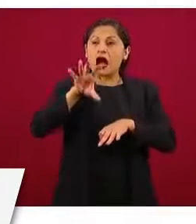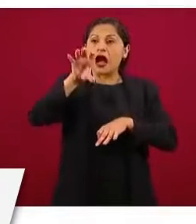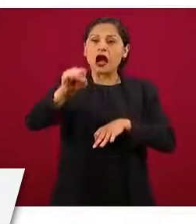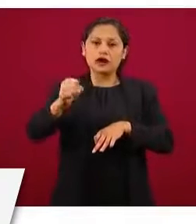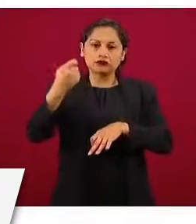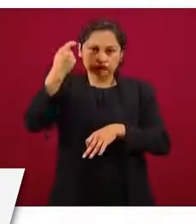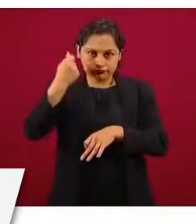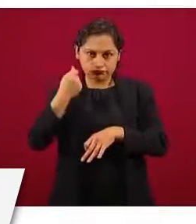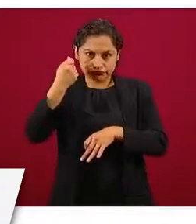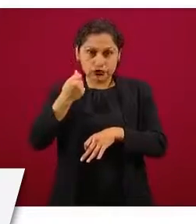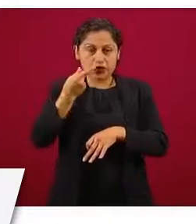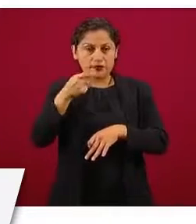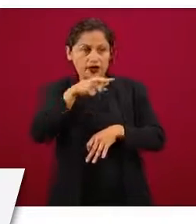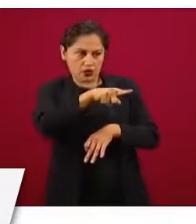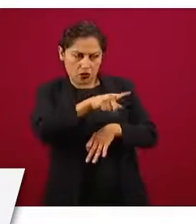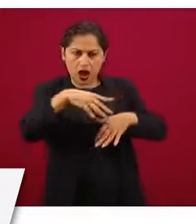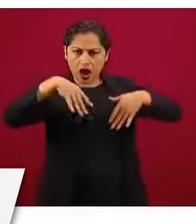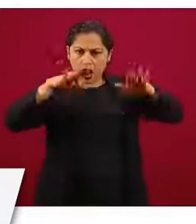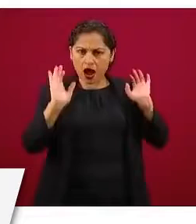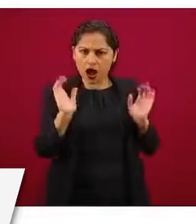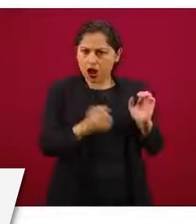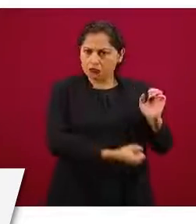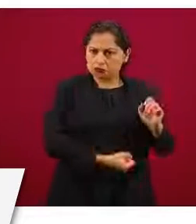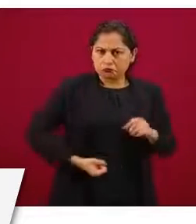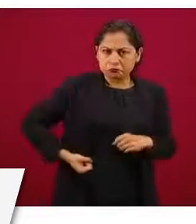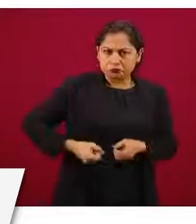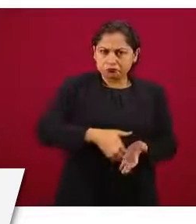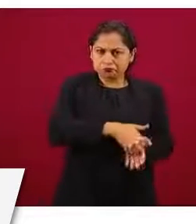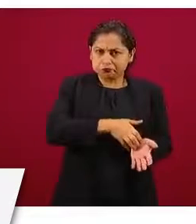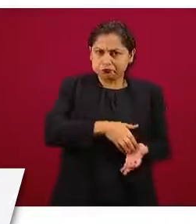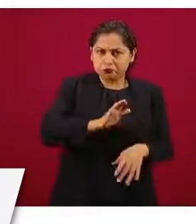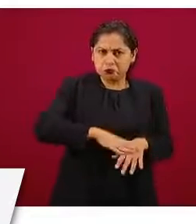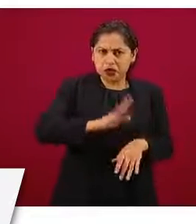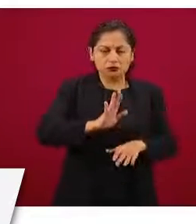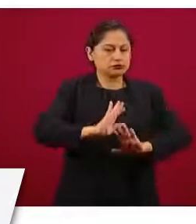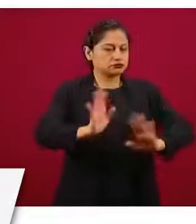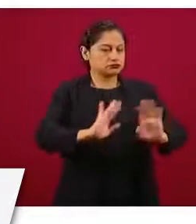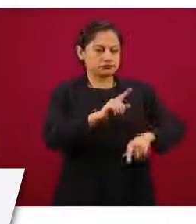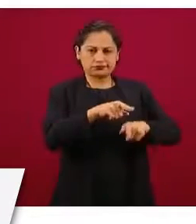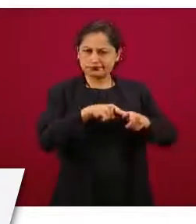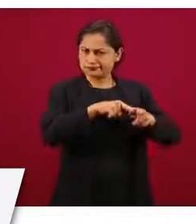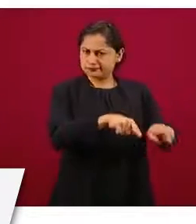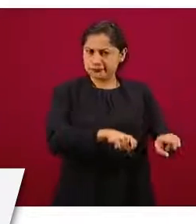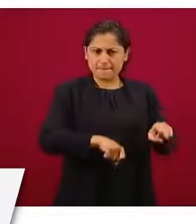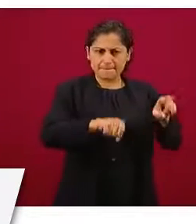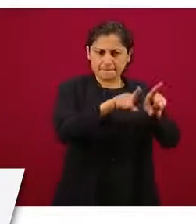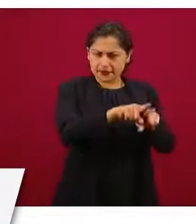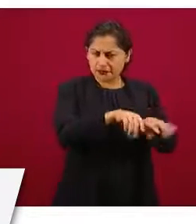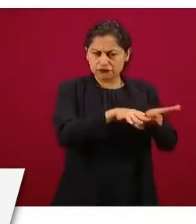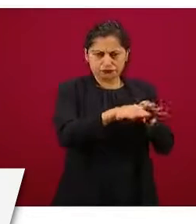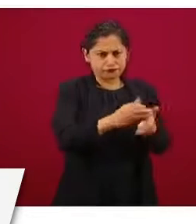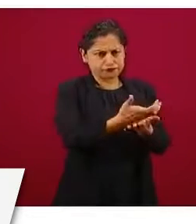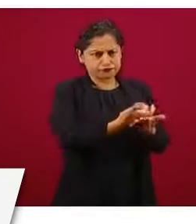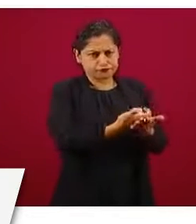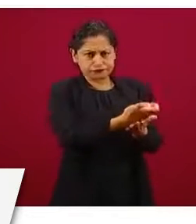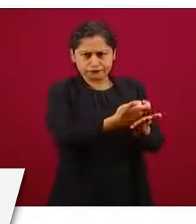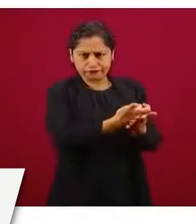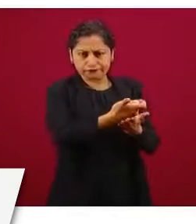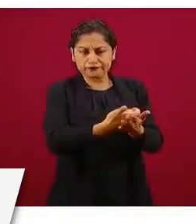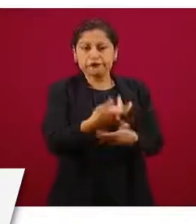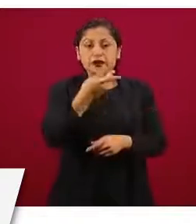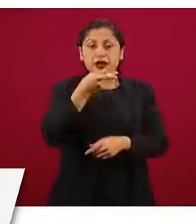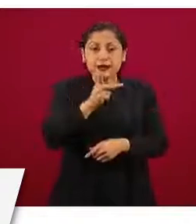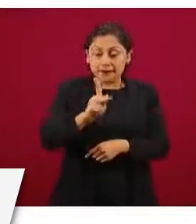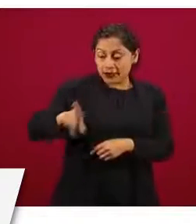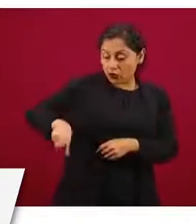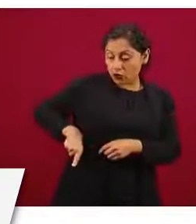que tengan que ahorrar más los trabajadores y por lo tanto tengan que disminuir su ingreso disponible. El gobierno hoy hace una aportación que va en